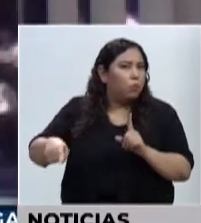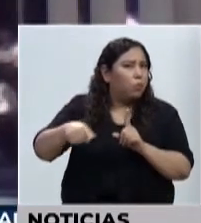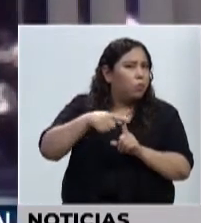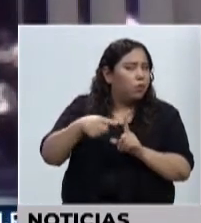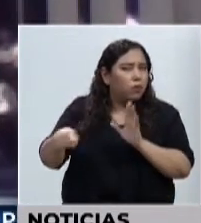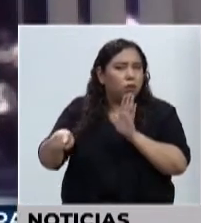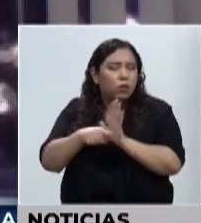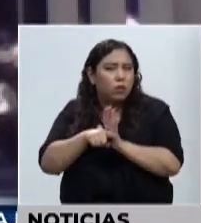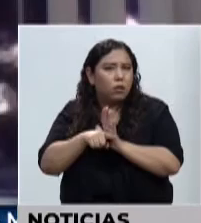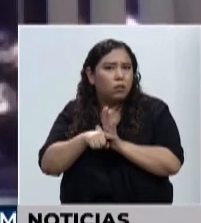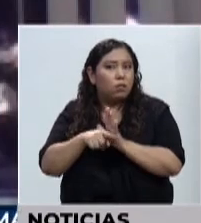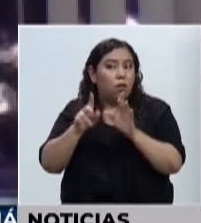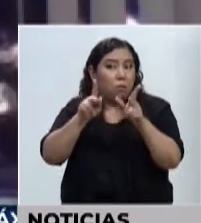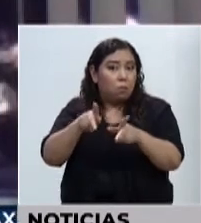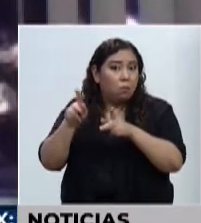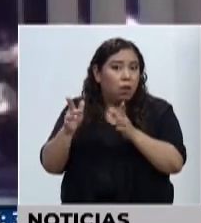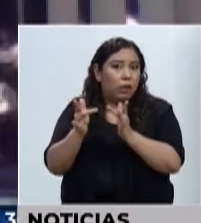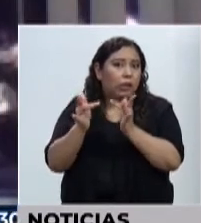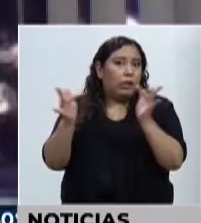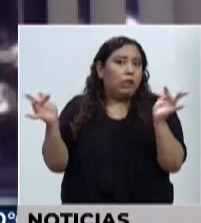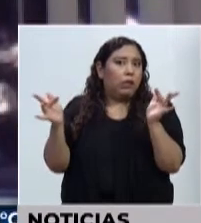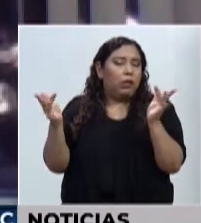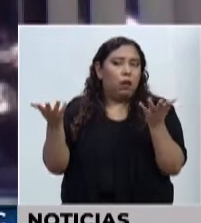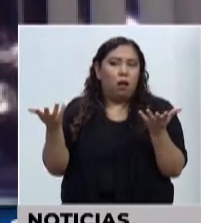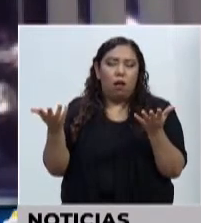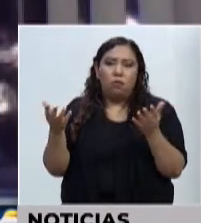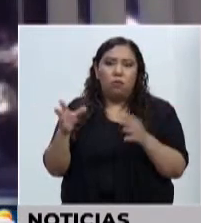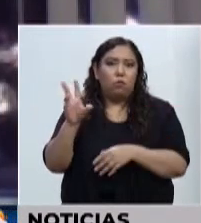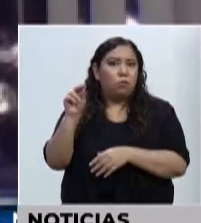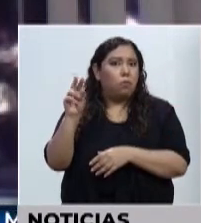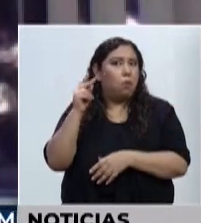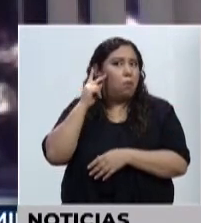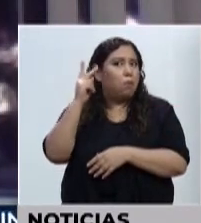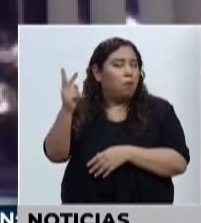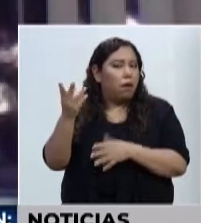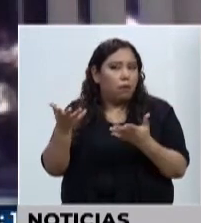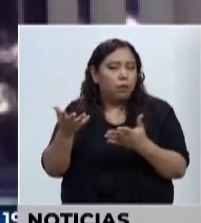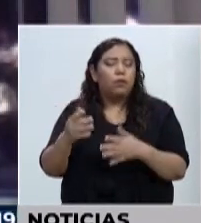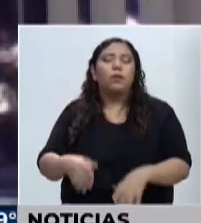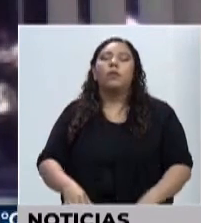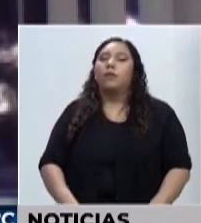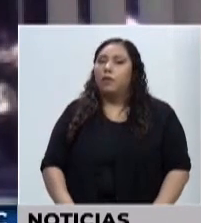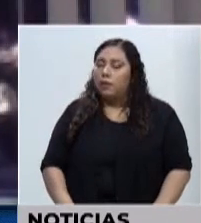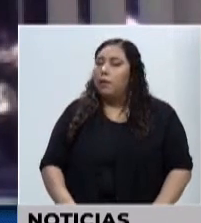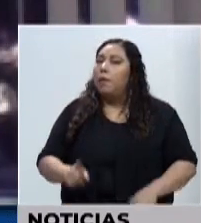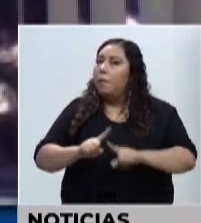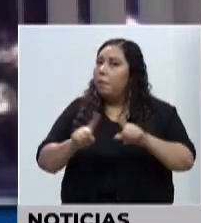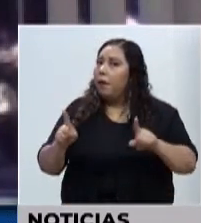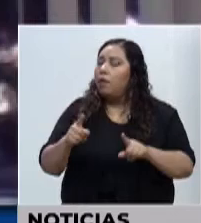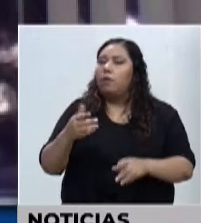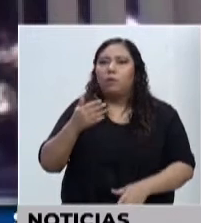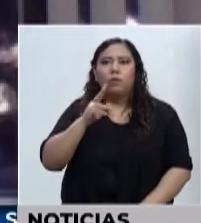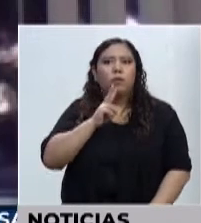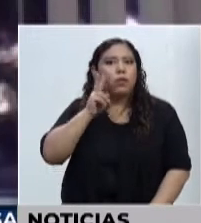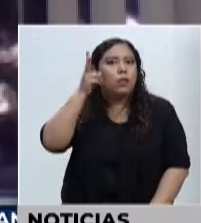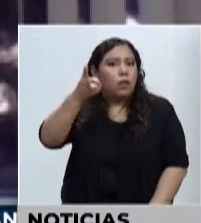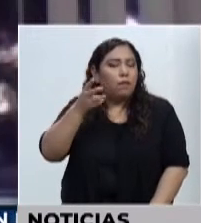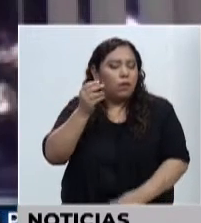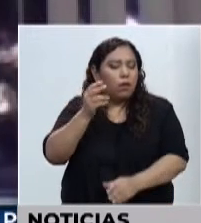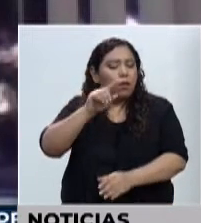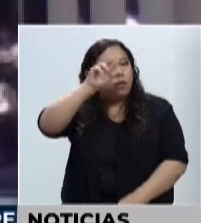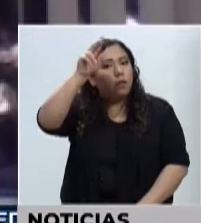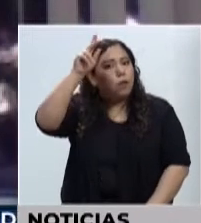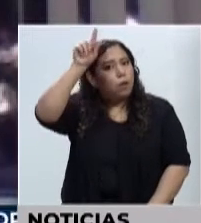con las personas. Así que para mí fue, es algo positivo, es un esfuerzo, es un esfuerzo de las